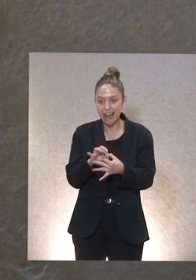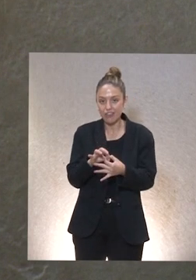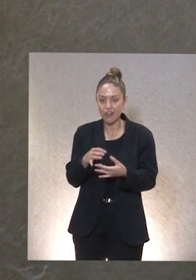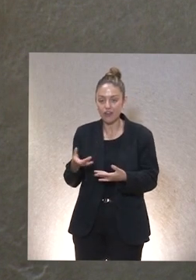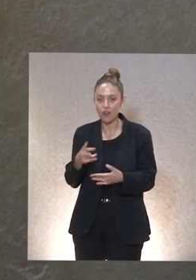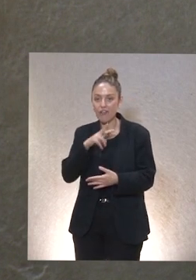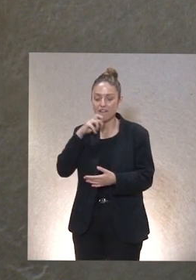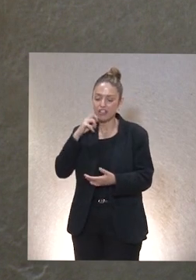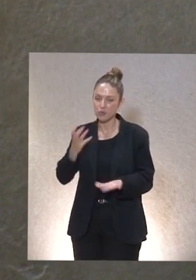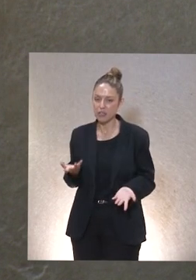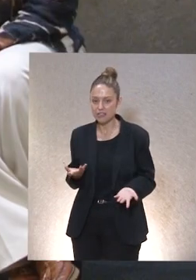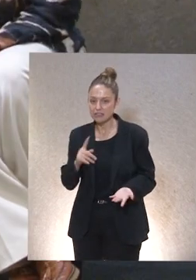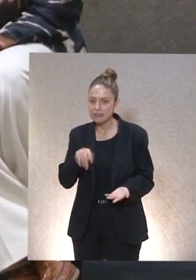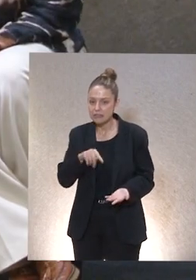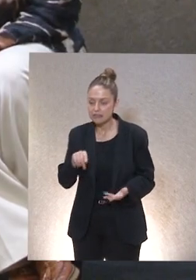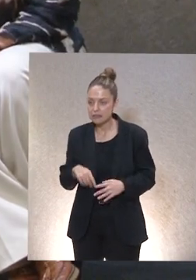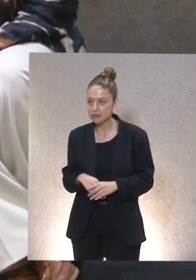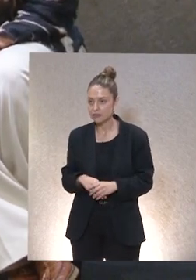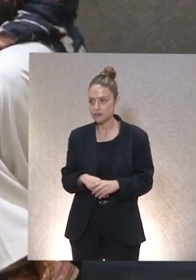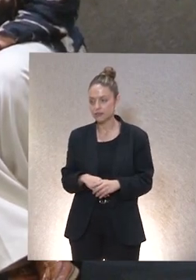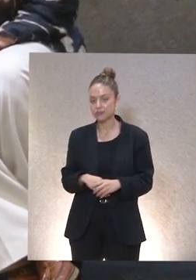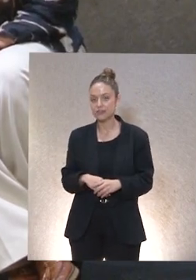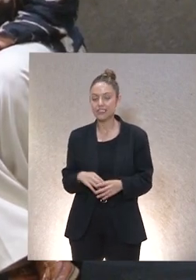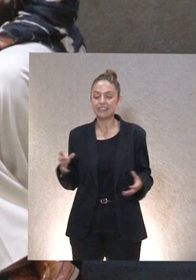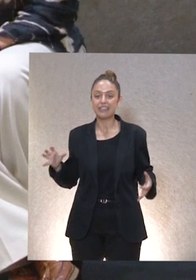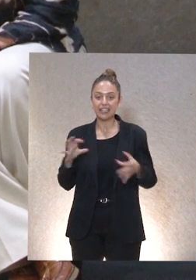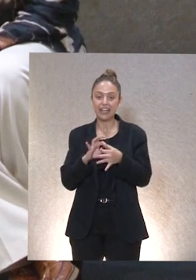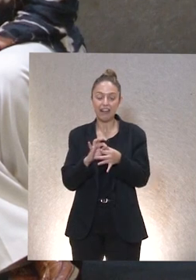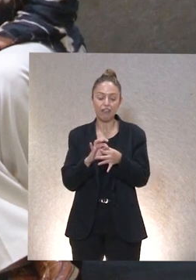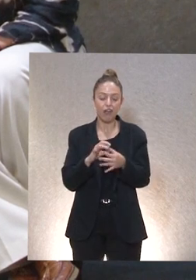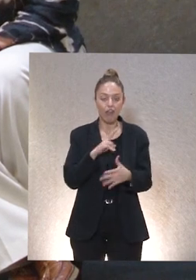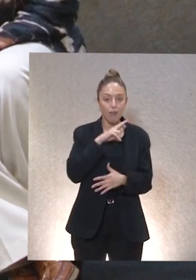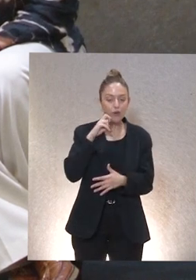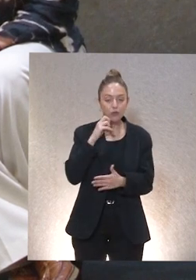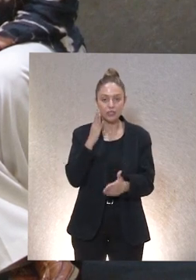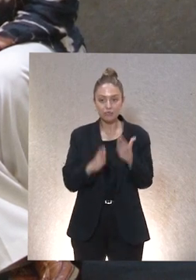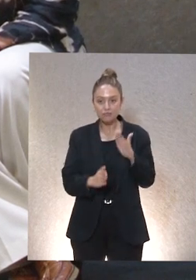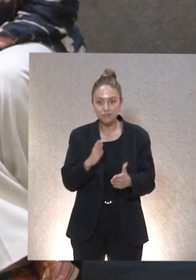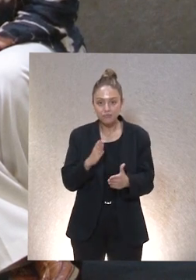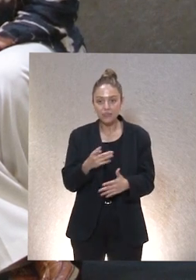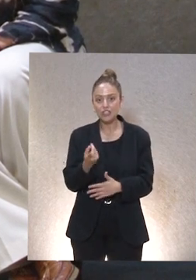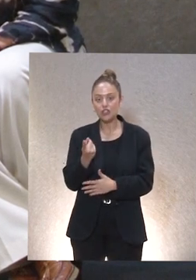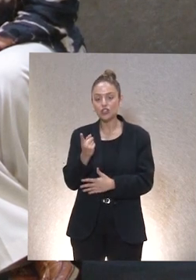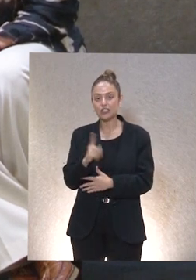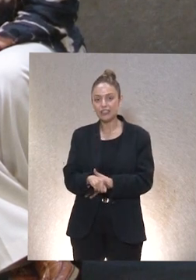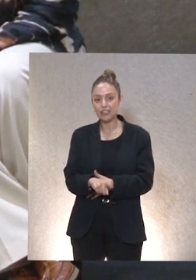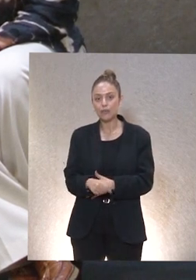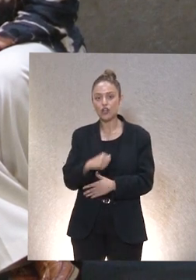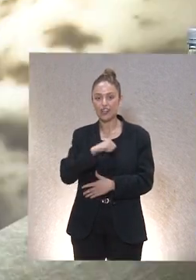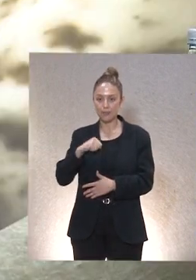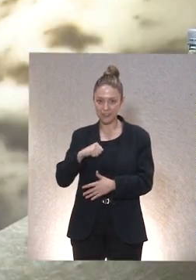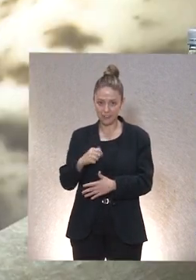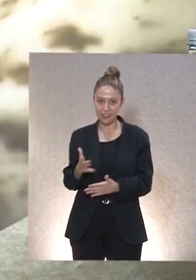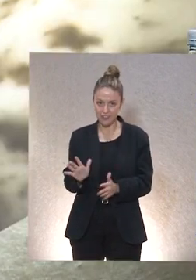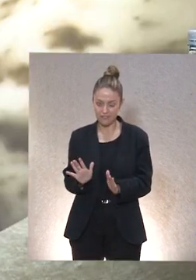ponen en juego en esos cuidados. Está relacionado con las virtudes que se ponen en juego y también está relacionado con el ideal de independencia.